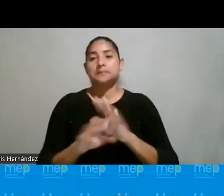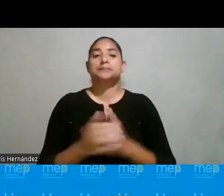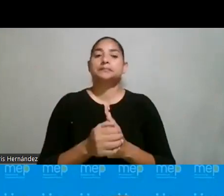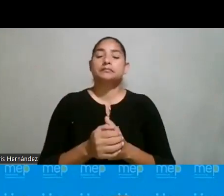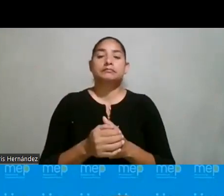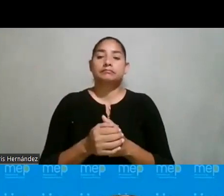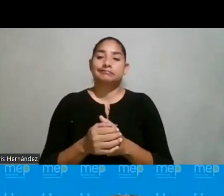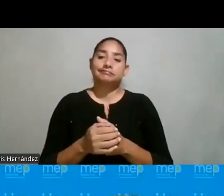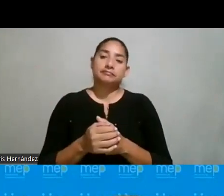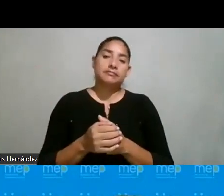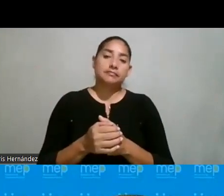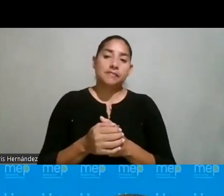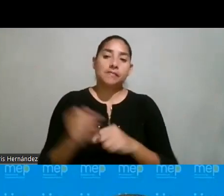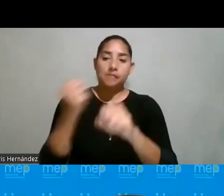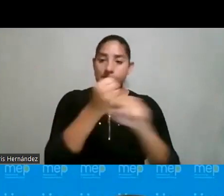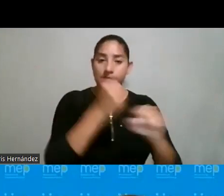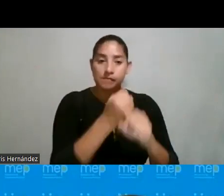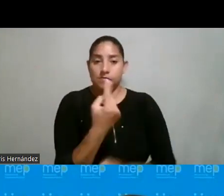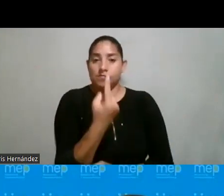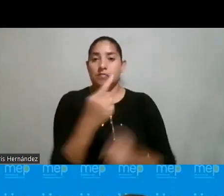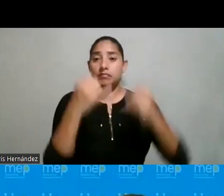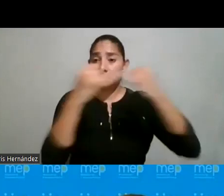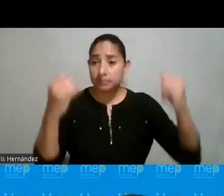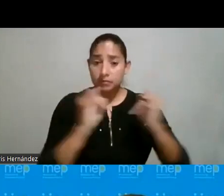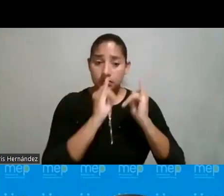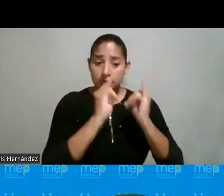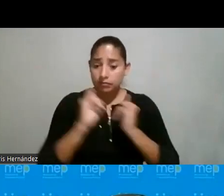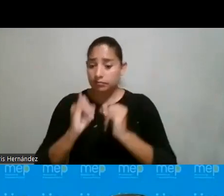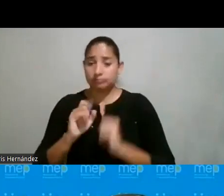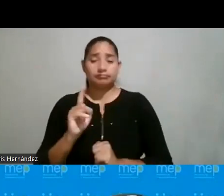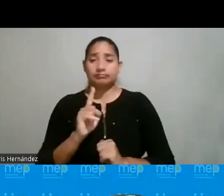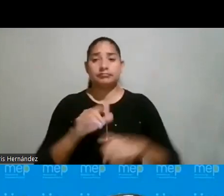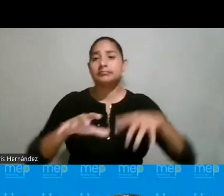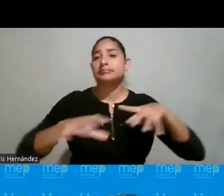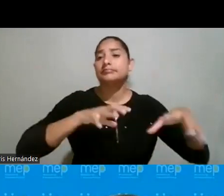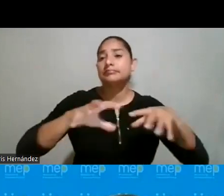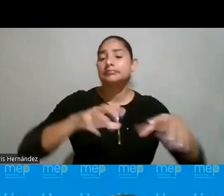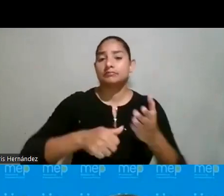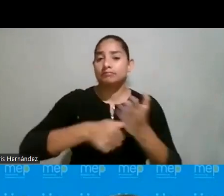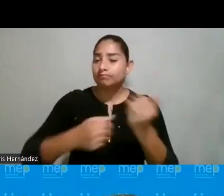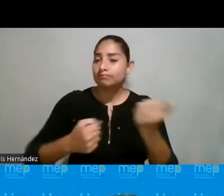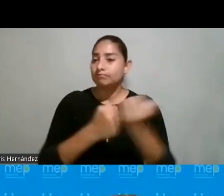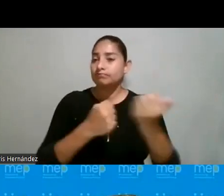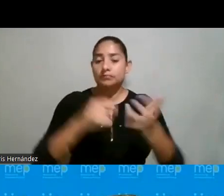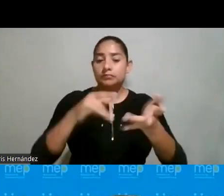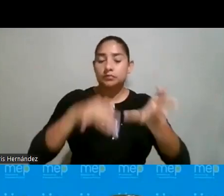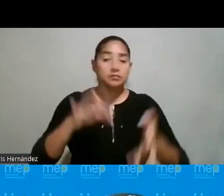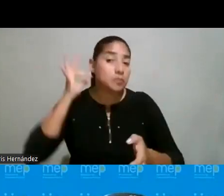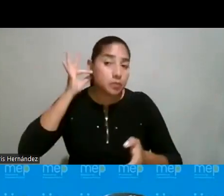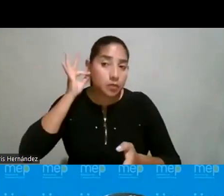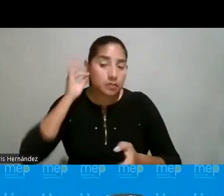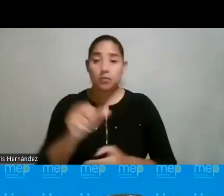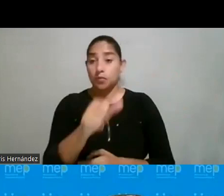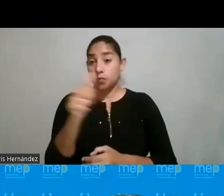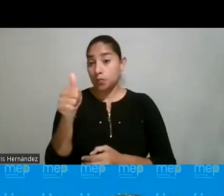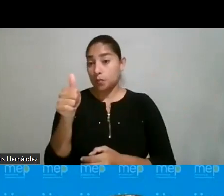pueden estar trabajando en solitario. Si bien es cierto, una de ellas son acciones afirmativas con estudiantes mujeres, pero otras